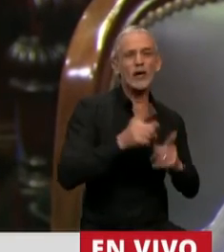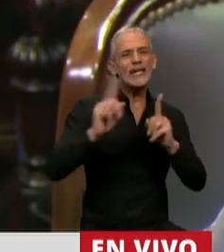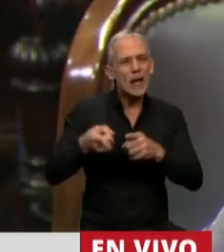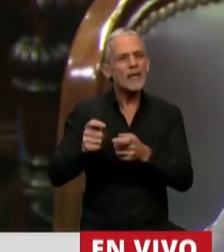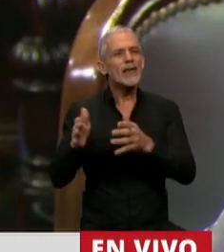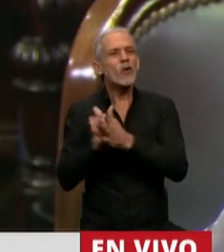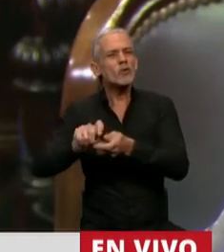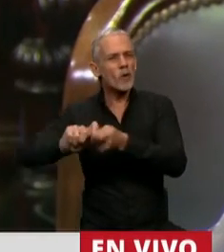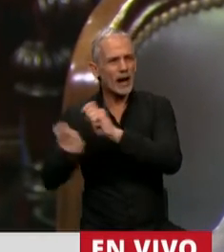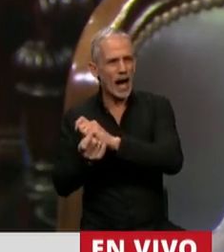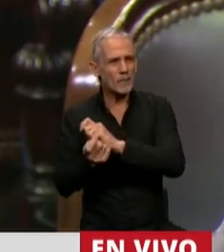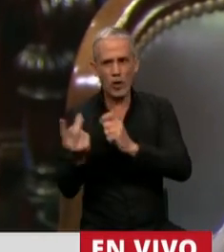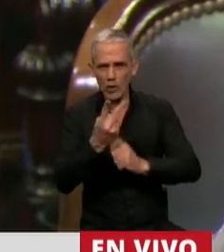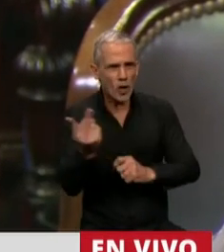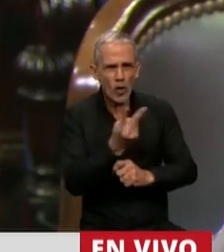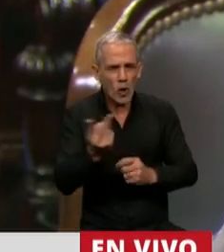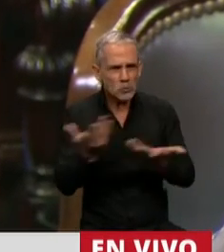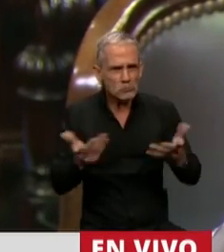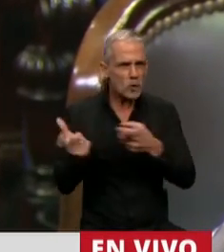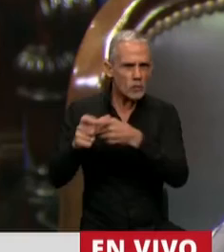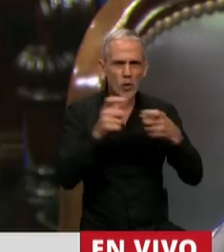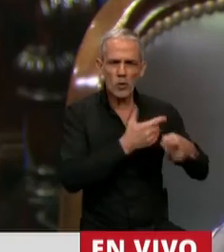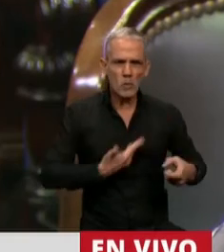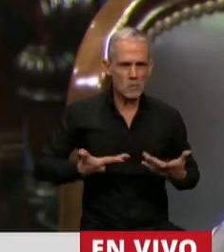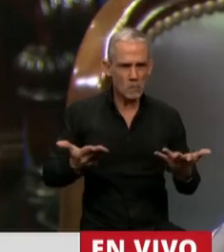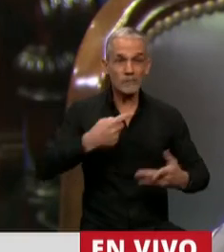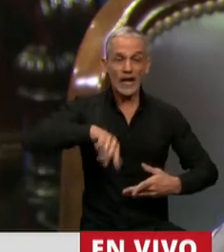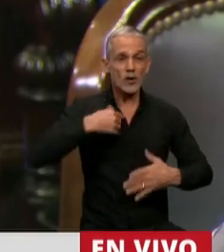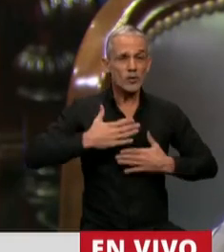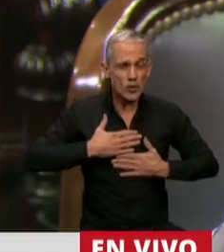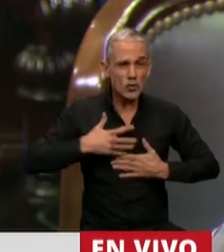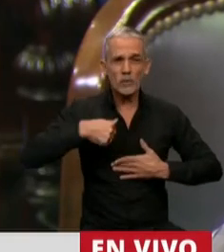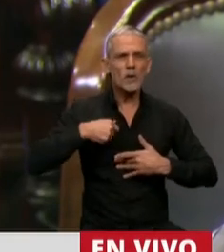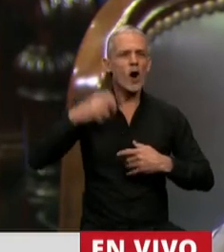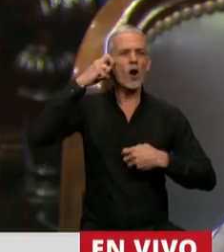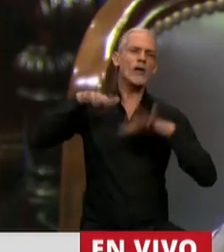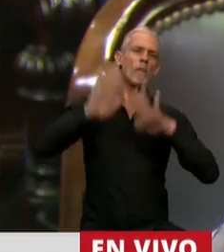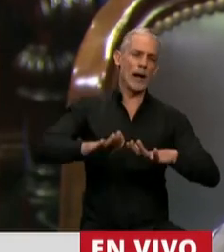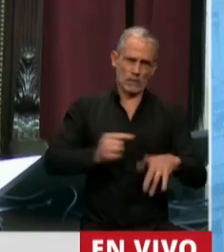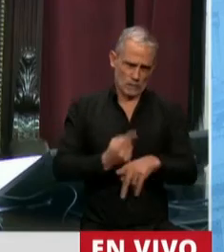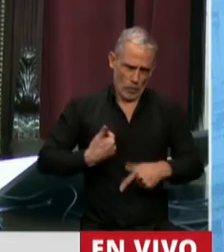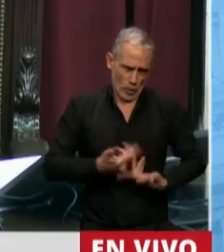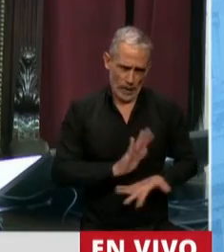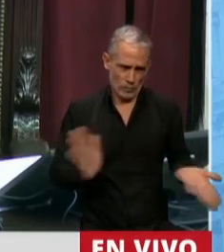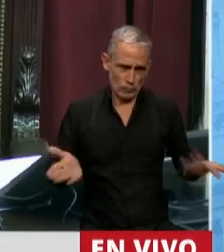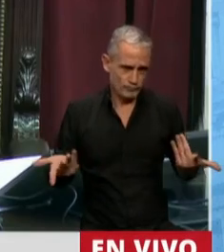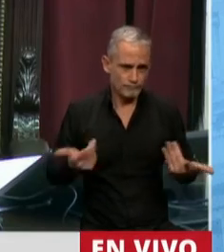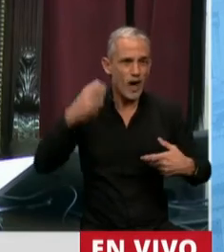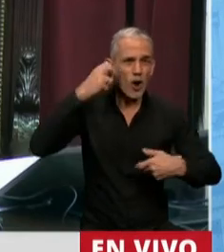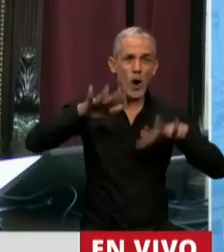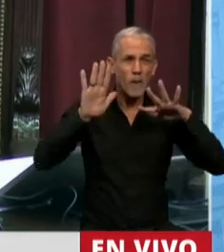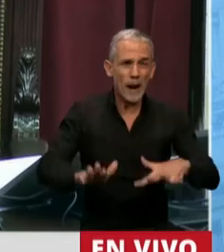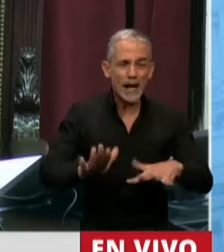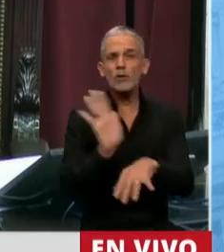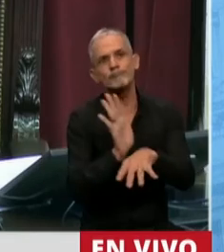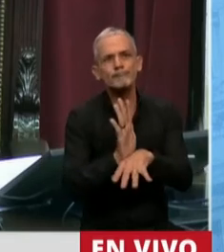Bloque de Juntos por el Cambio. Mire, Presidente, nosotros no podemos paralizar el Congreso, porque paralizar el Congreso es